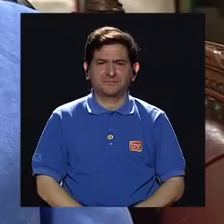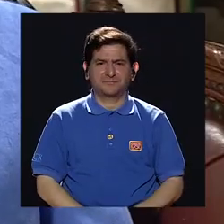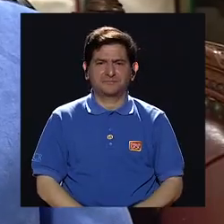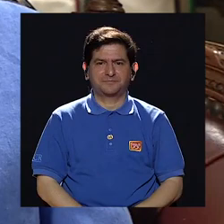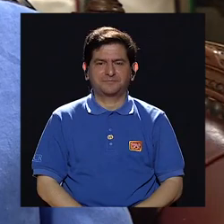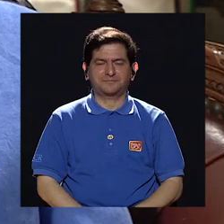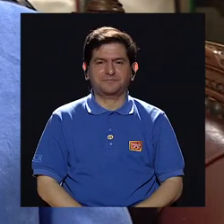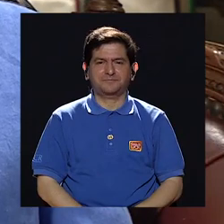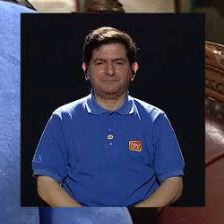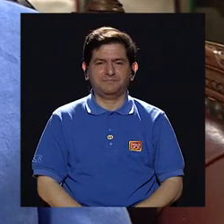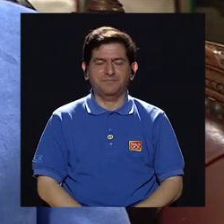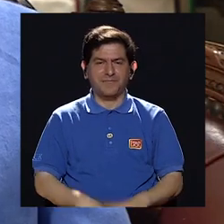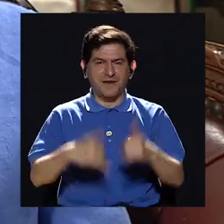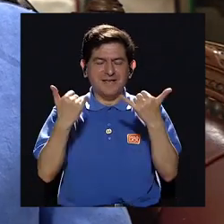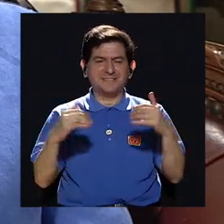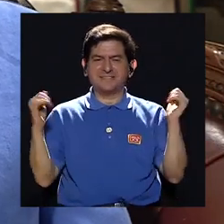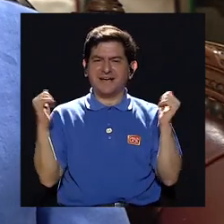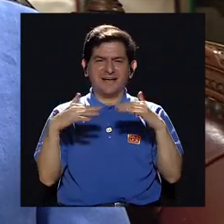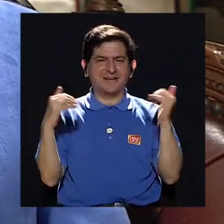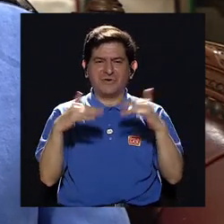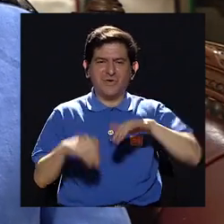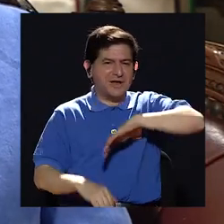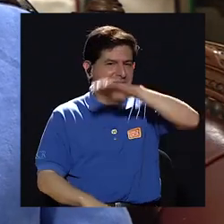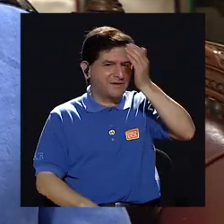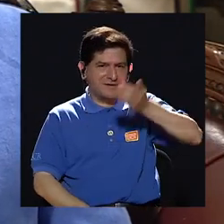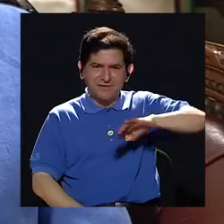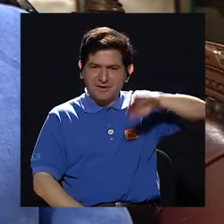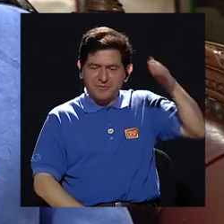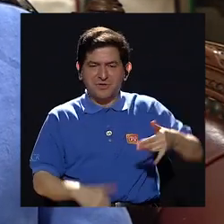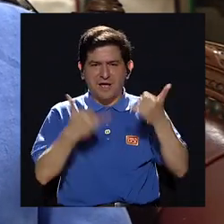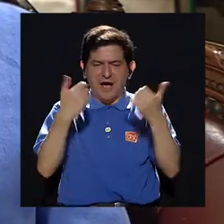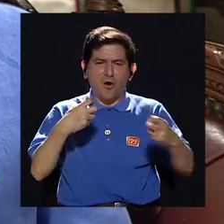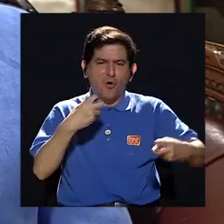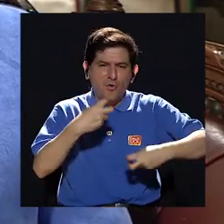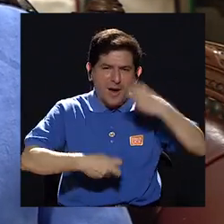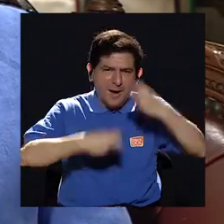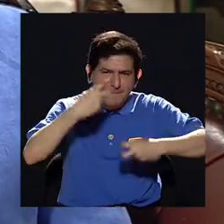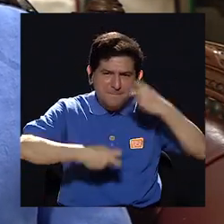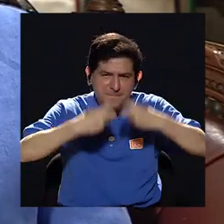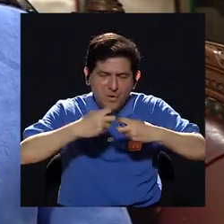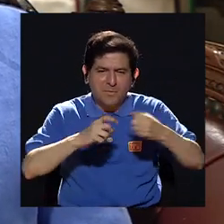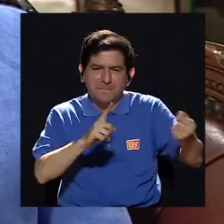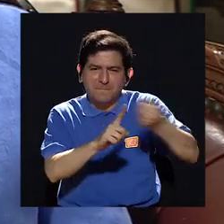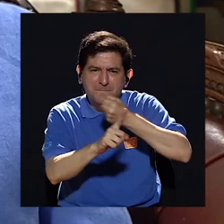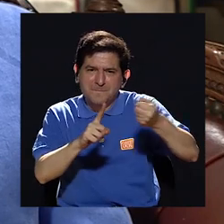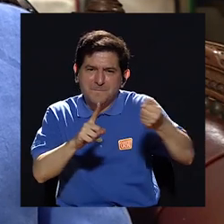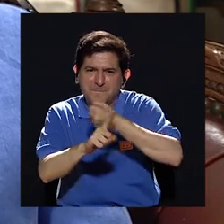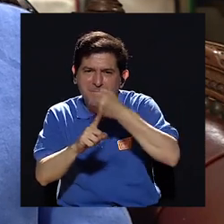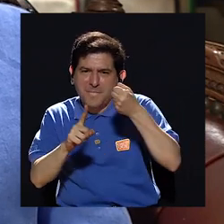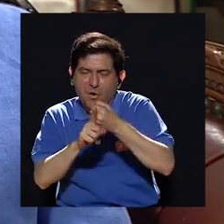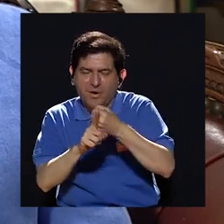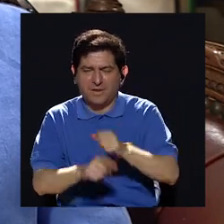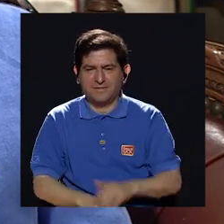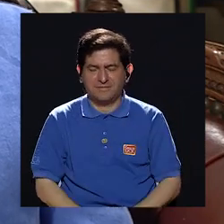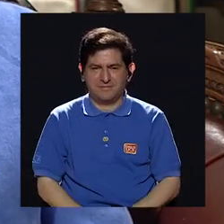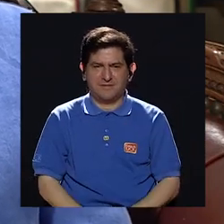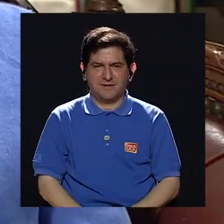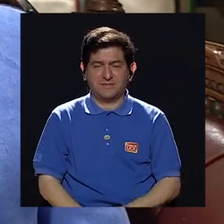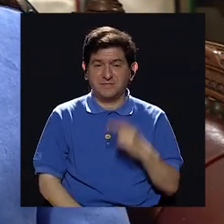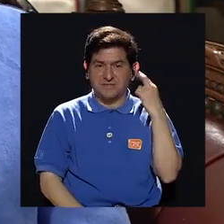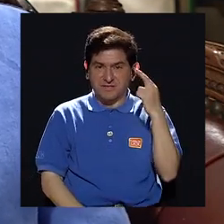es que ya no nos estamos matando en las montañas lo que tenemos es violencia por por esta